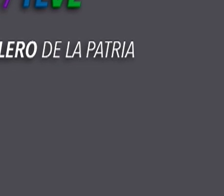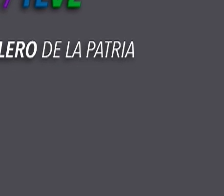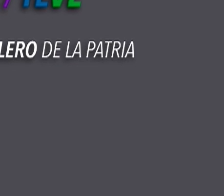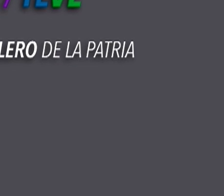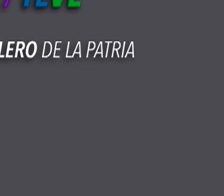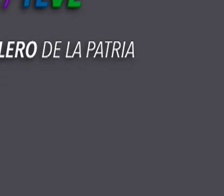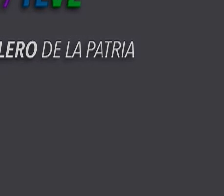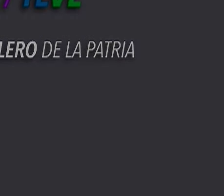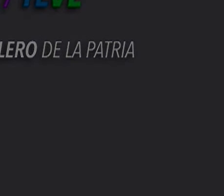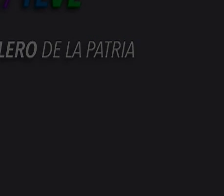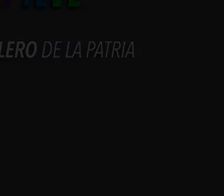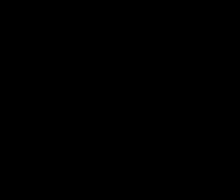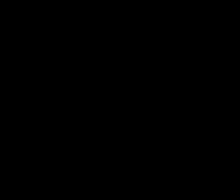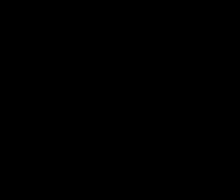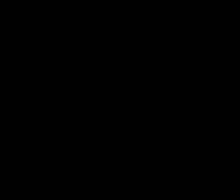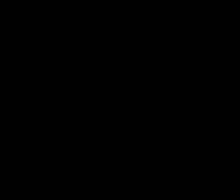la semana que viene